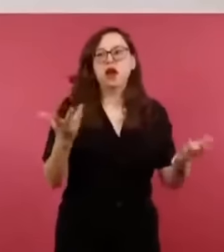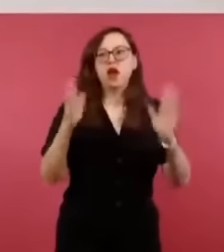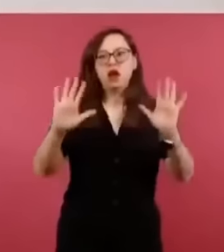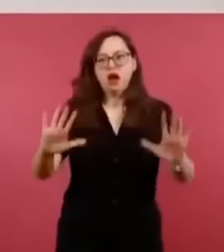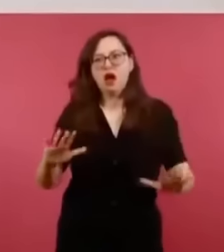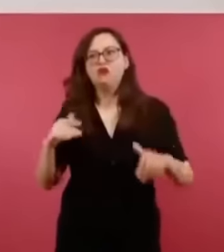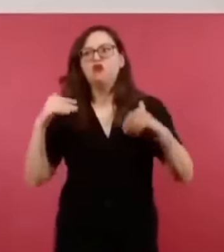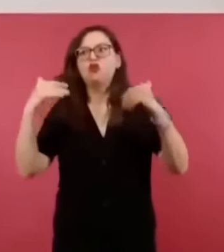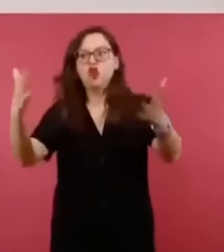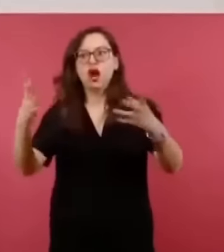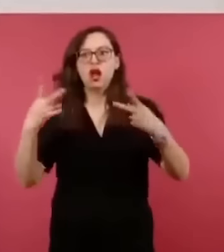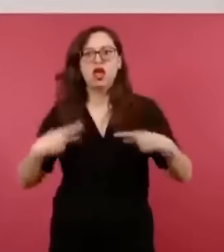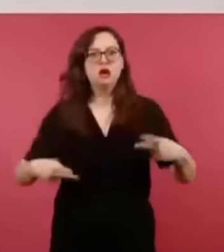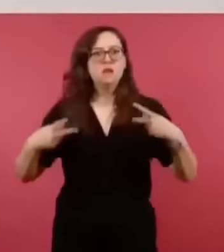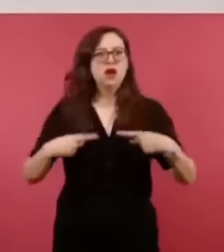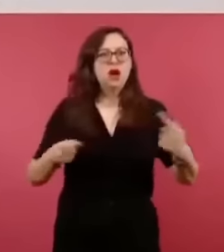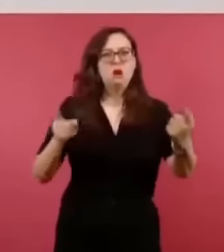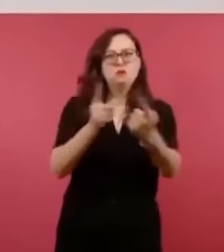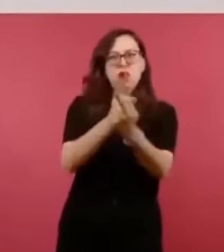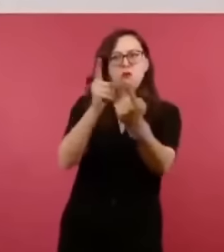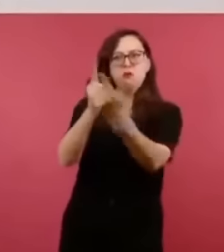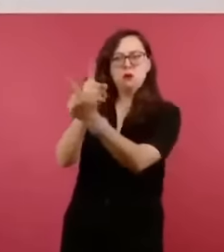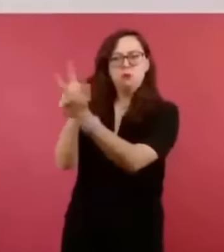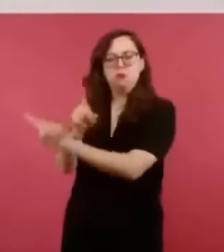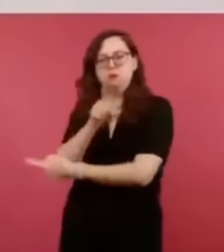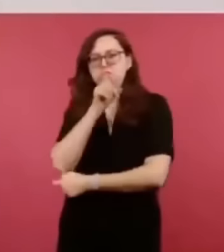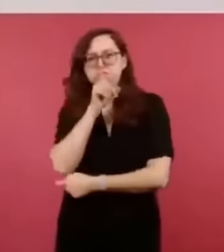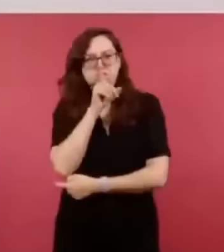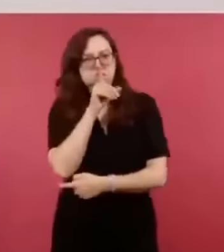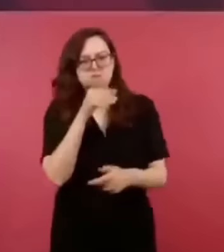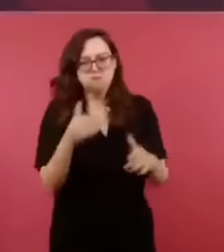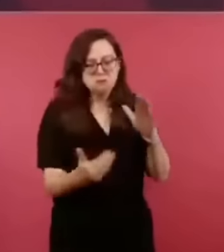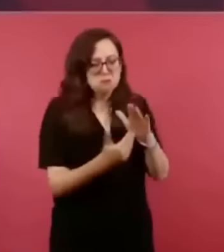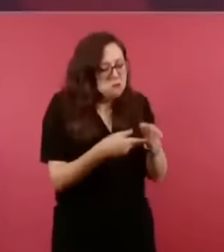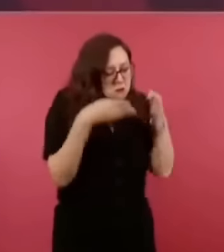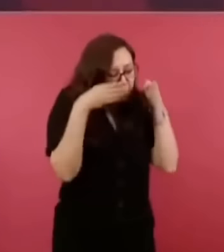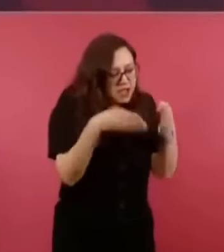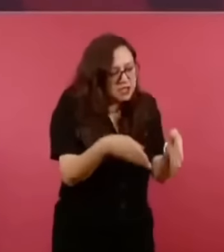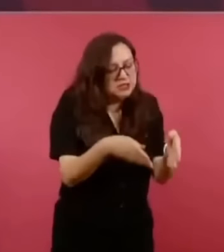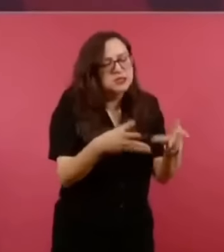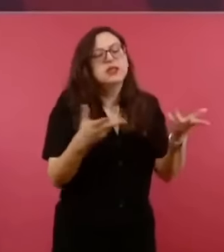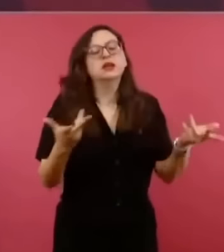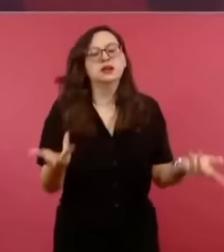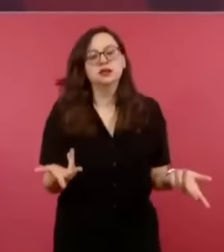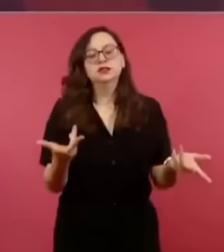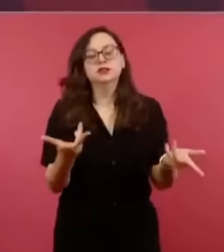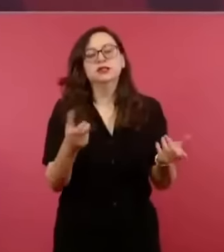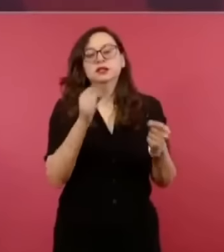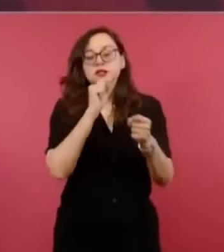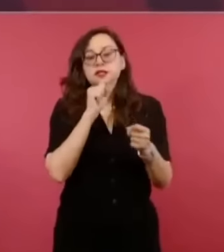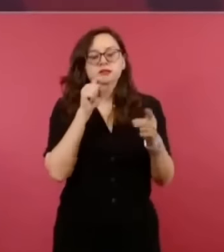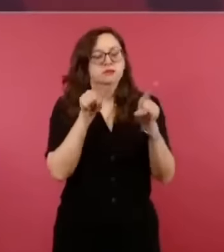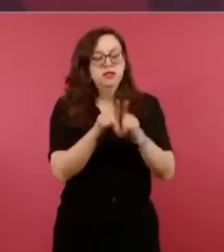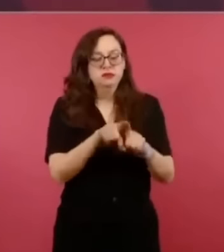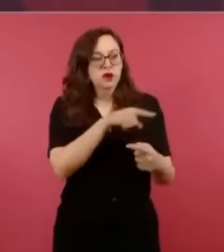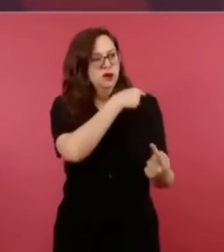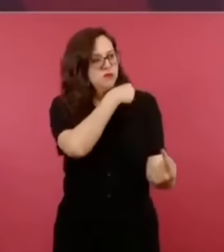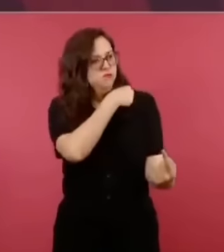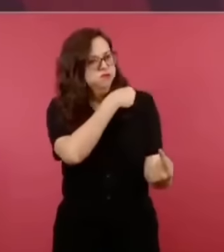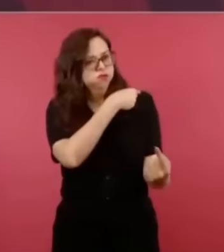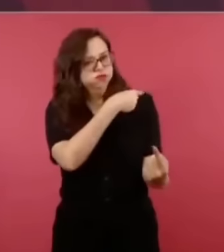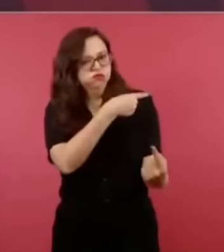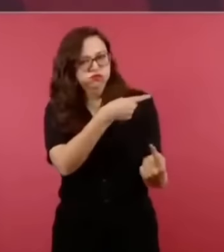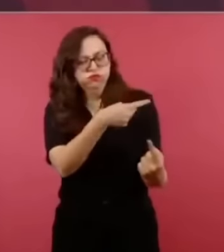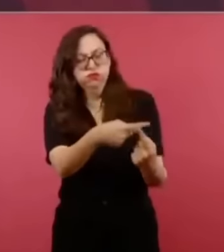intelectuales revolucionarios, como los periodistas revolucionarios, pues